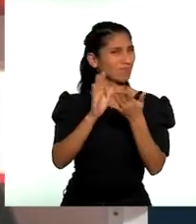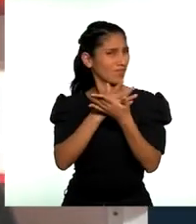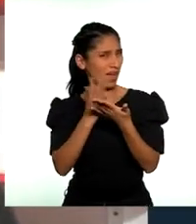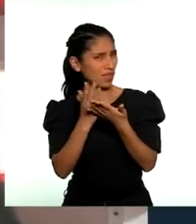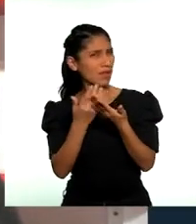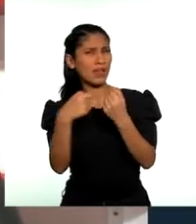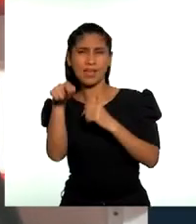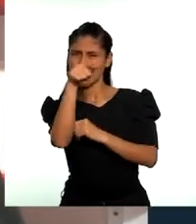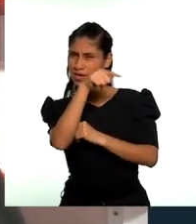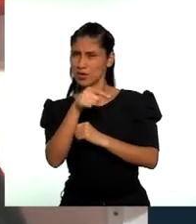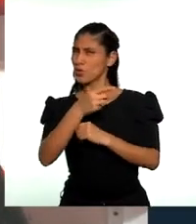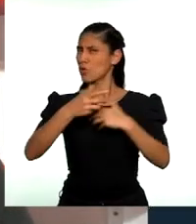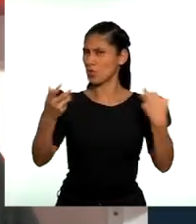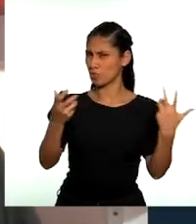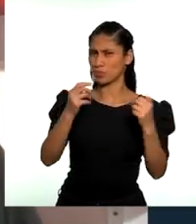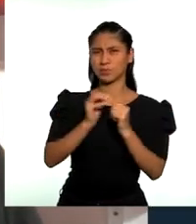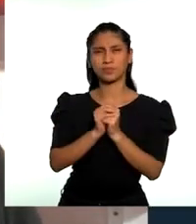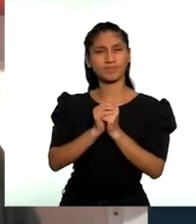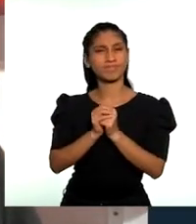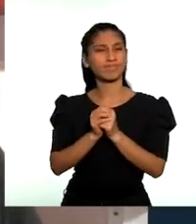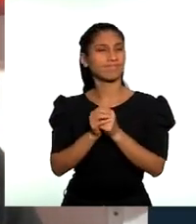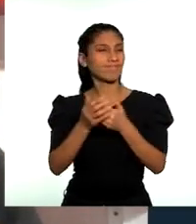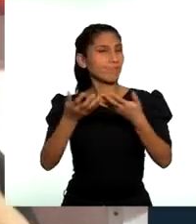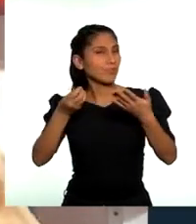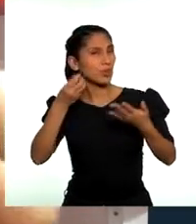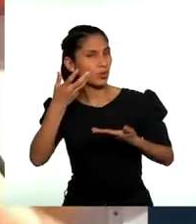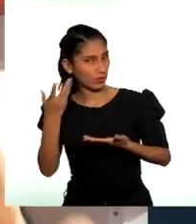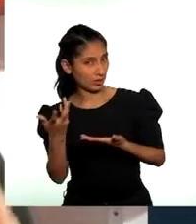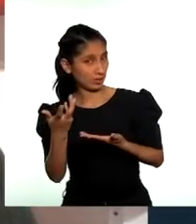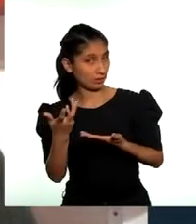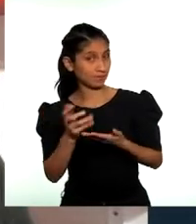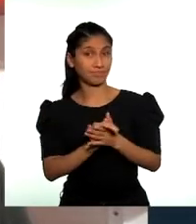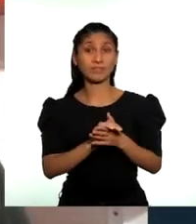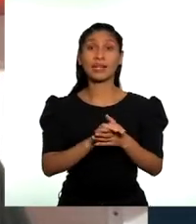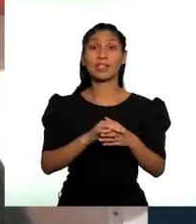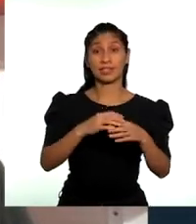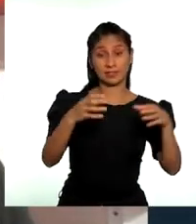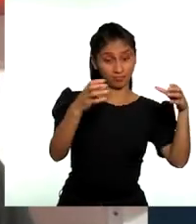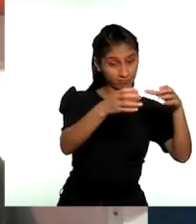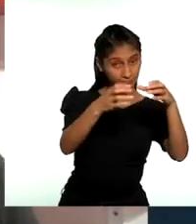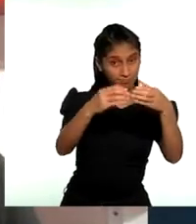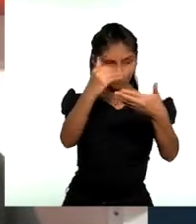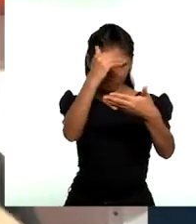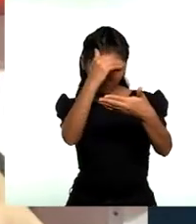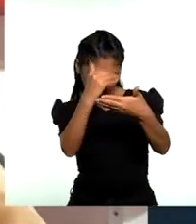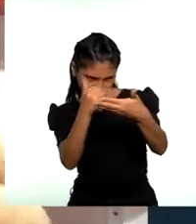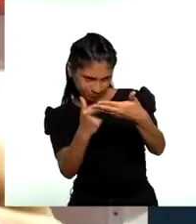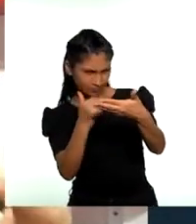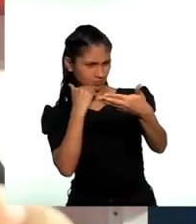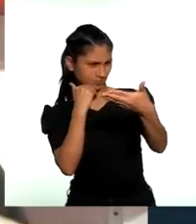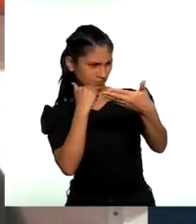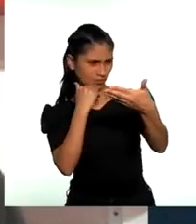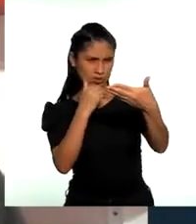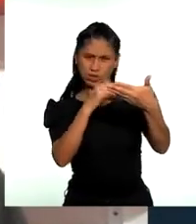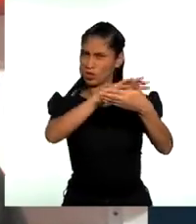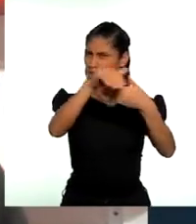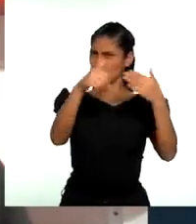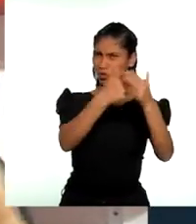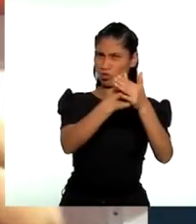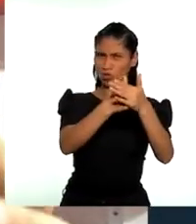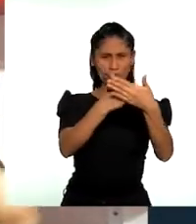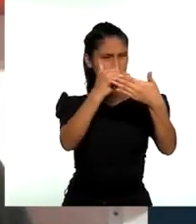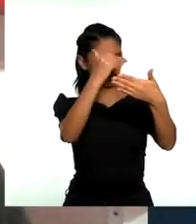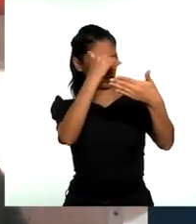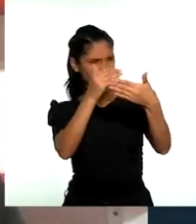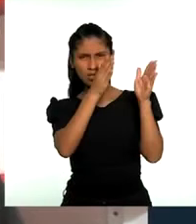a que quienes conforman las listas, quienes están detrás de las decisiones de las organizaciones